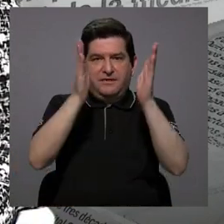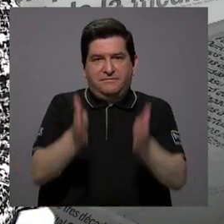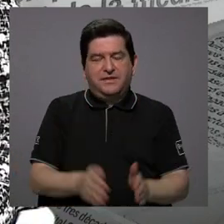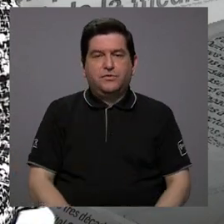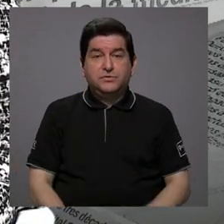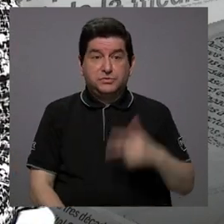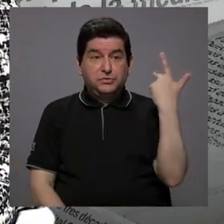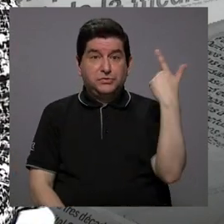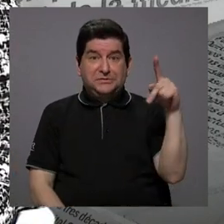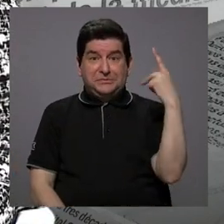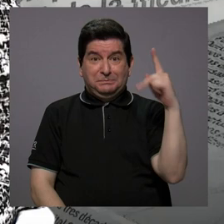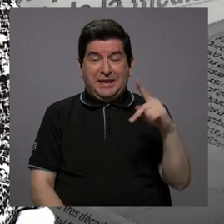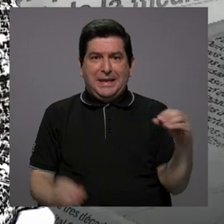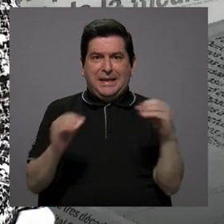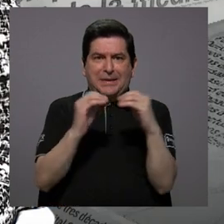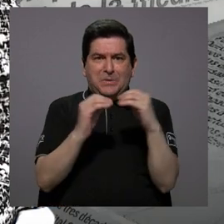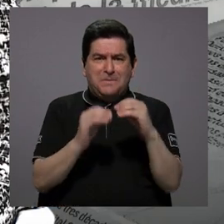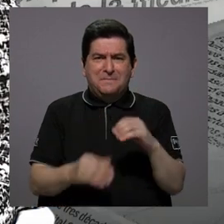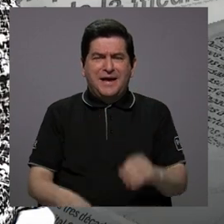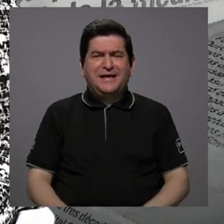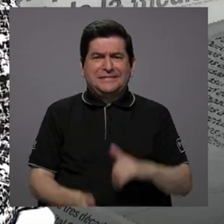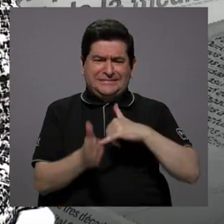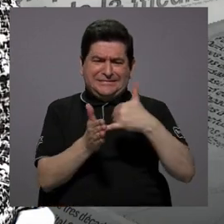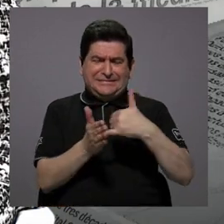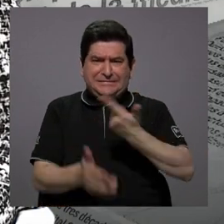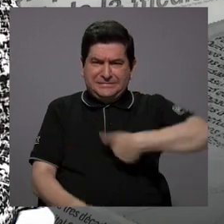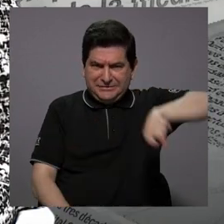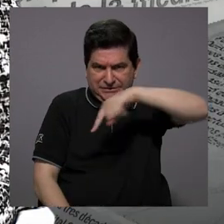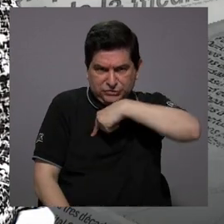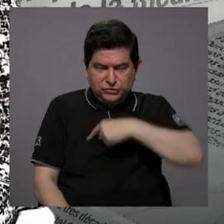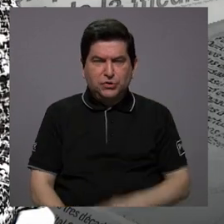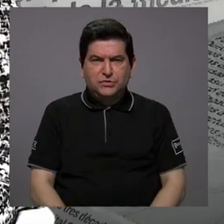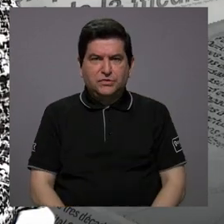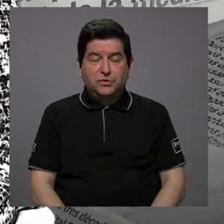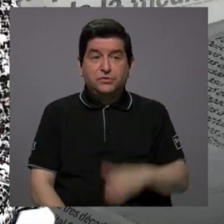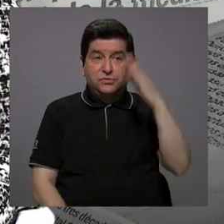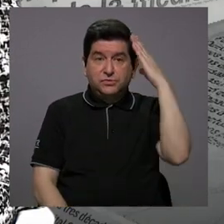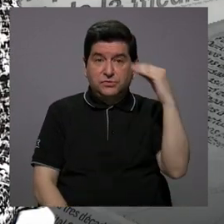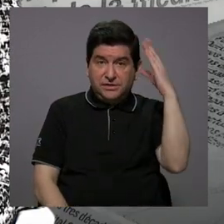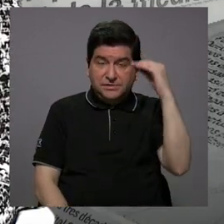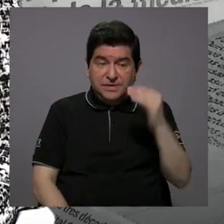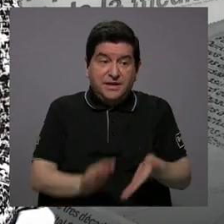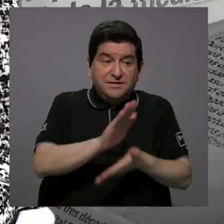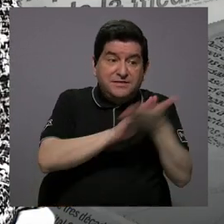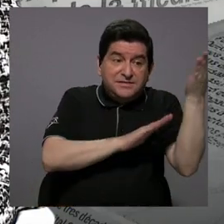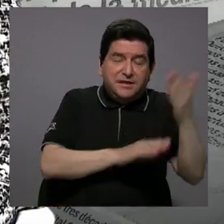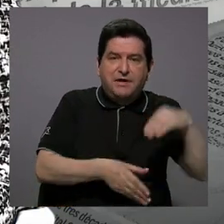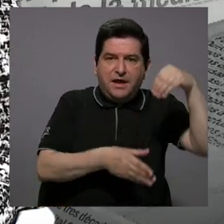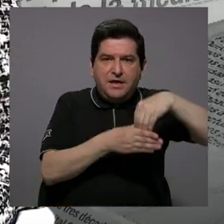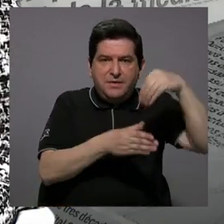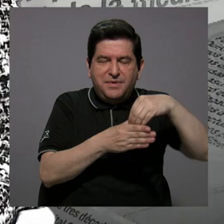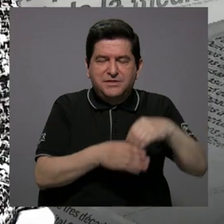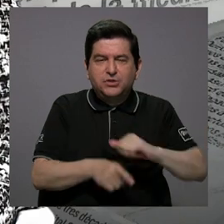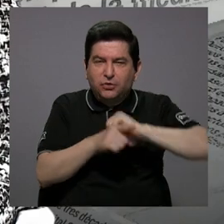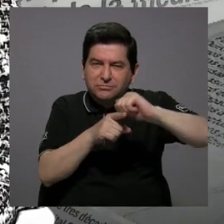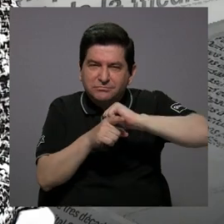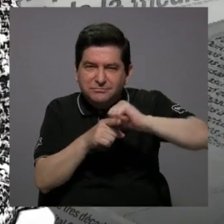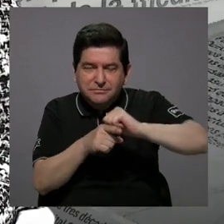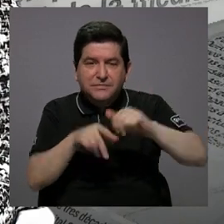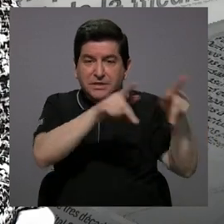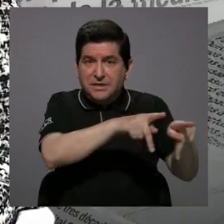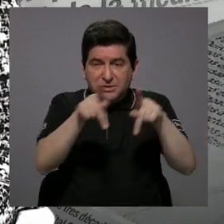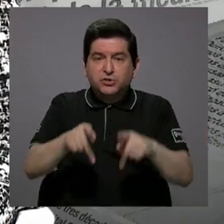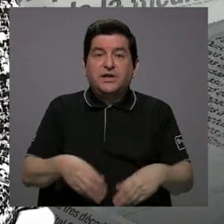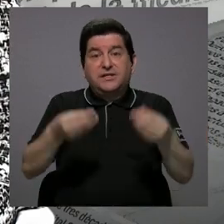el riesgo más sensible para nosotros. ¿Por qué? Porque se nos va la experiencia, se nos va la inversión de capacitación de estas